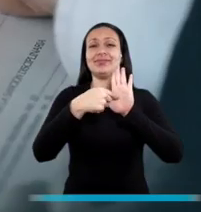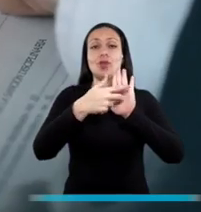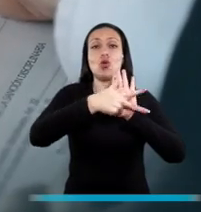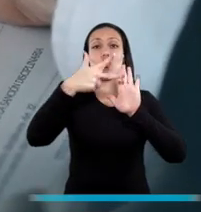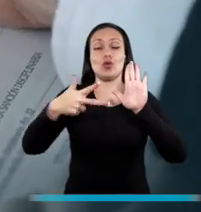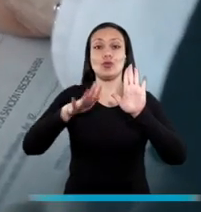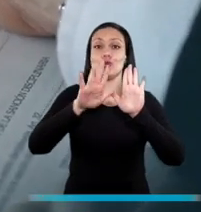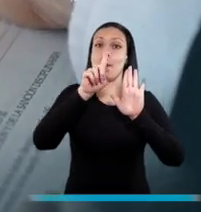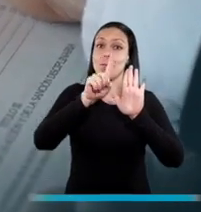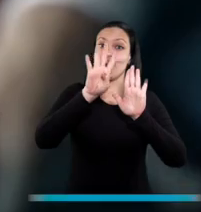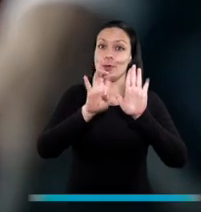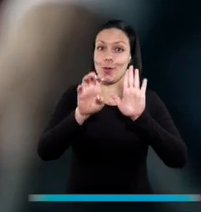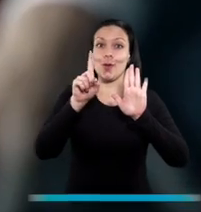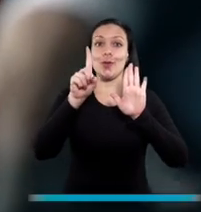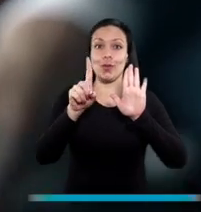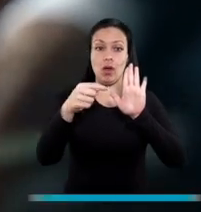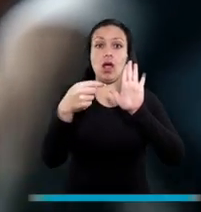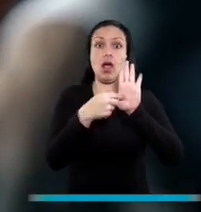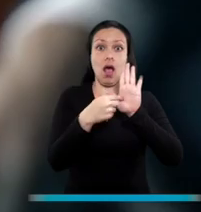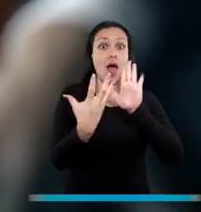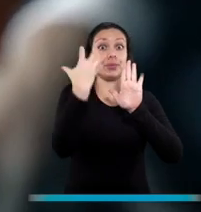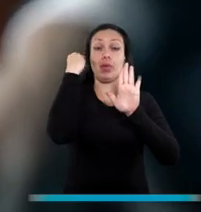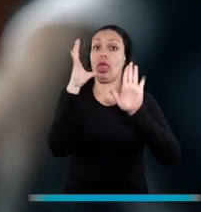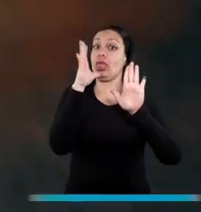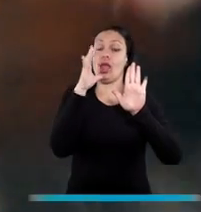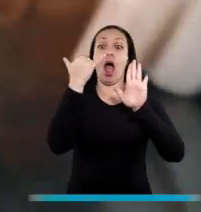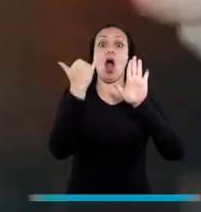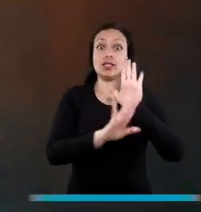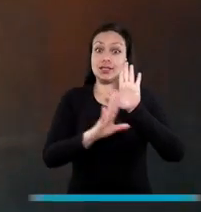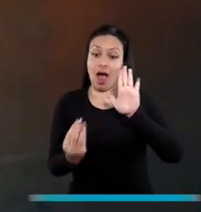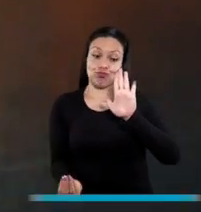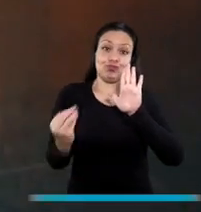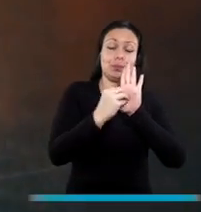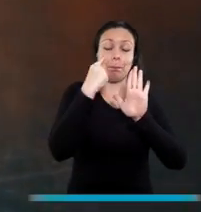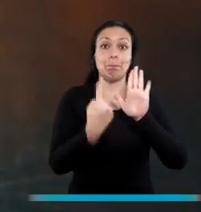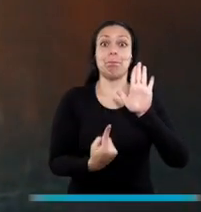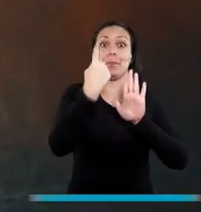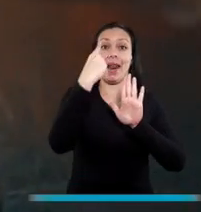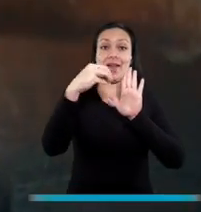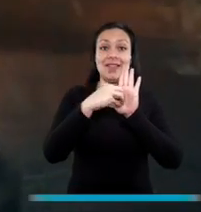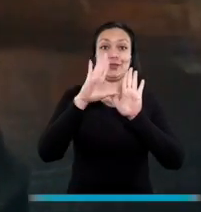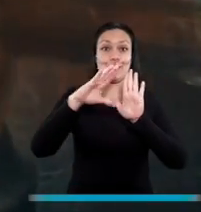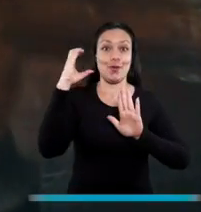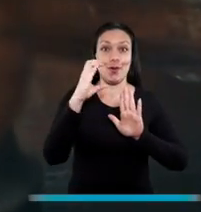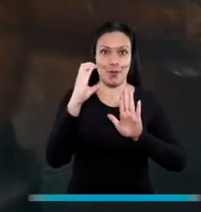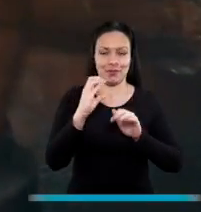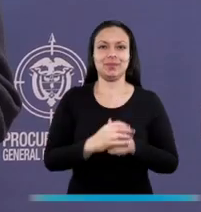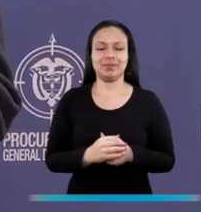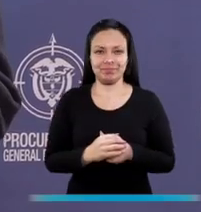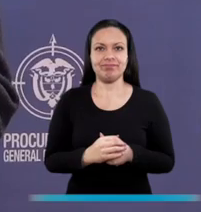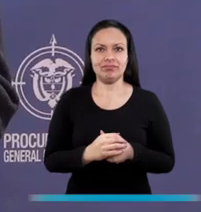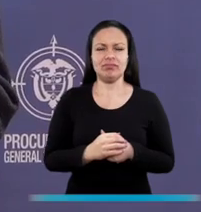mano. Nosotros en la Constitución de 1991 pudimos introducir el concepto de víctimas por primera vez en la historia constitucional de